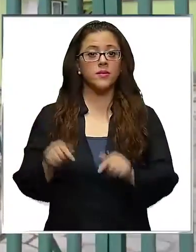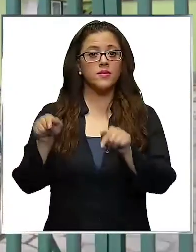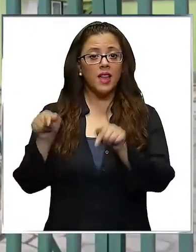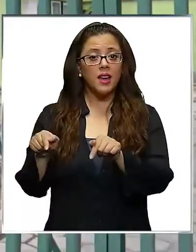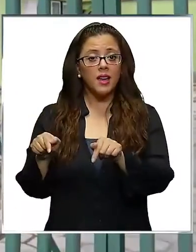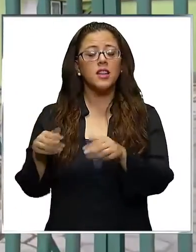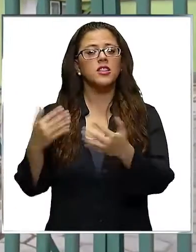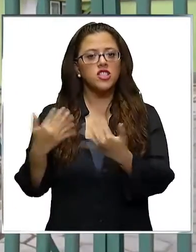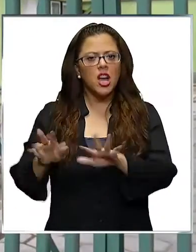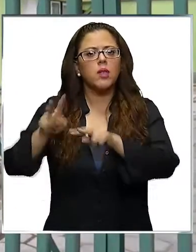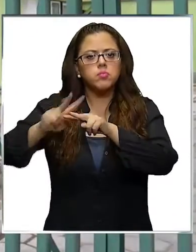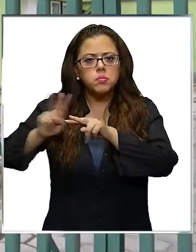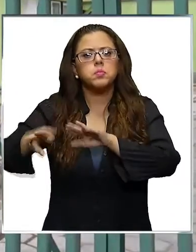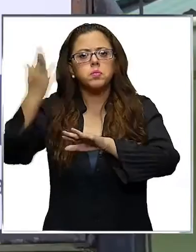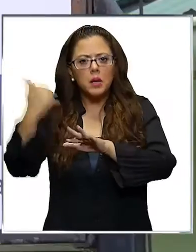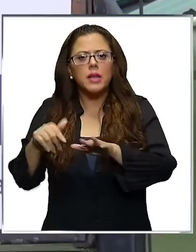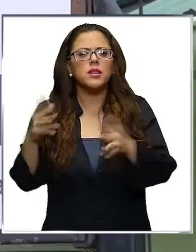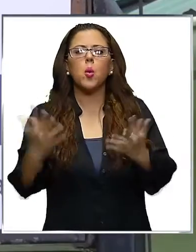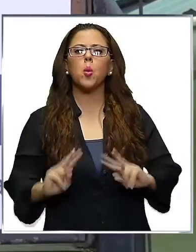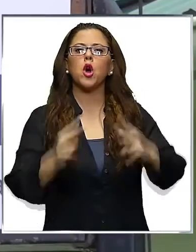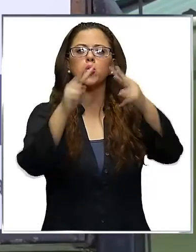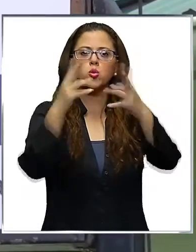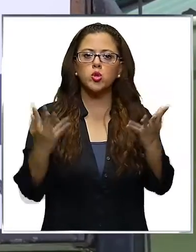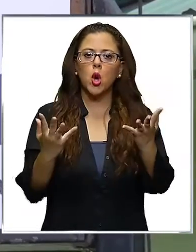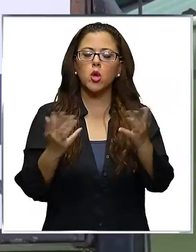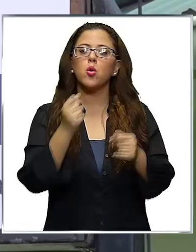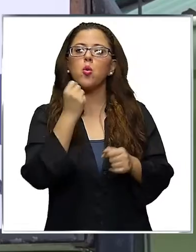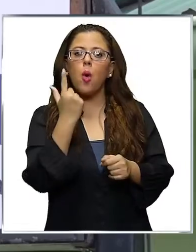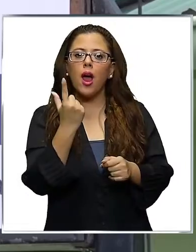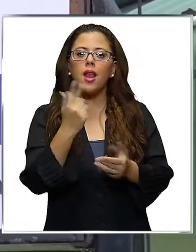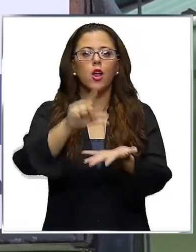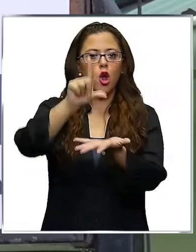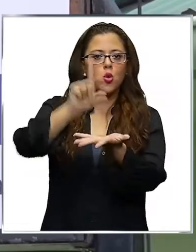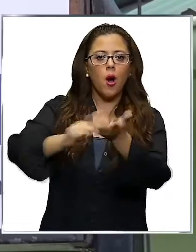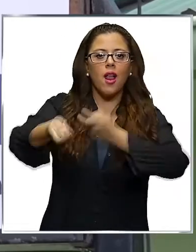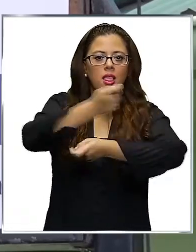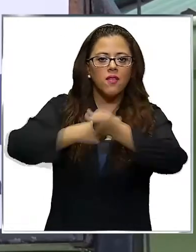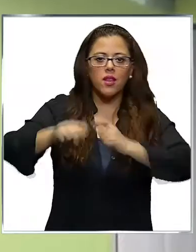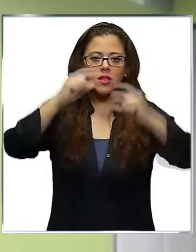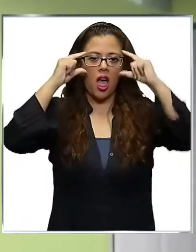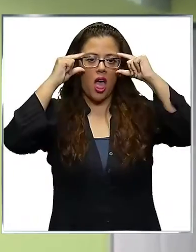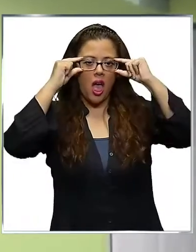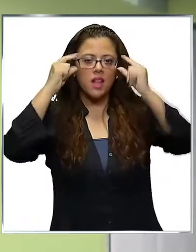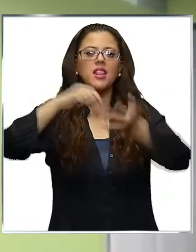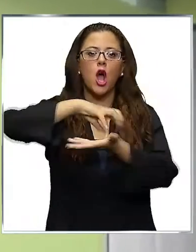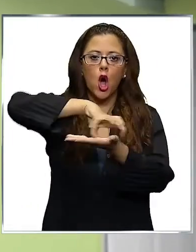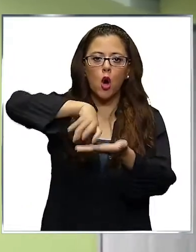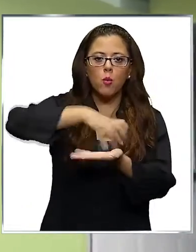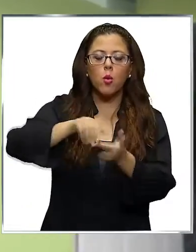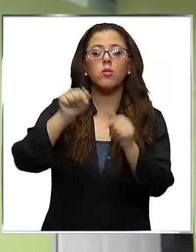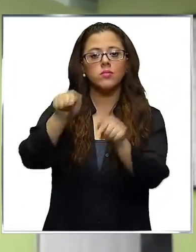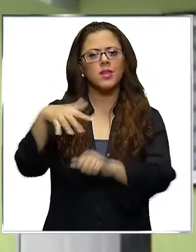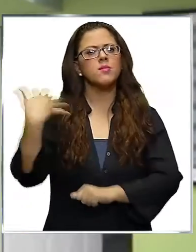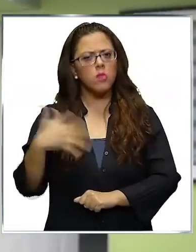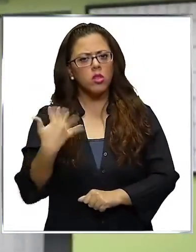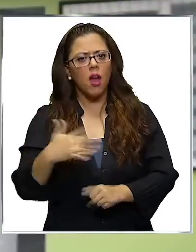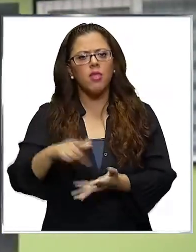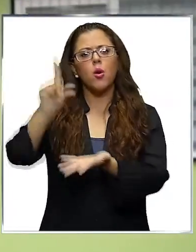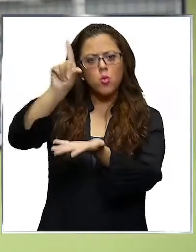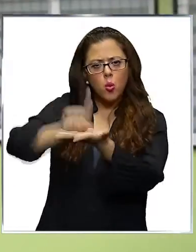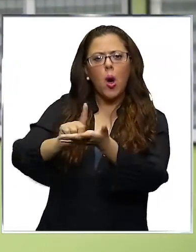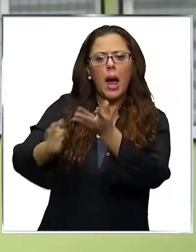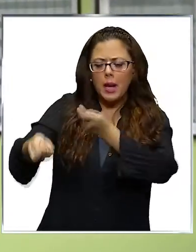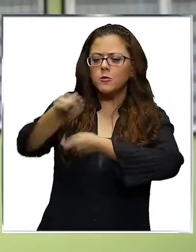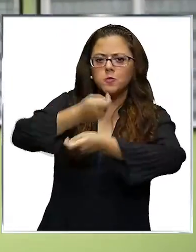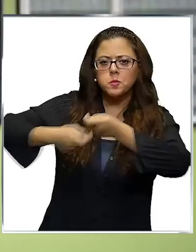Una obra que ya en parte estaba realizada y que tendría su ampliación es la óptica comunal. Es importante justamente tener